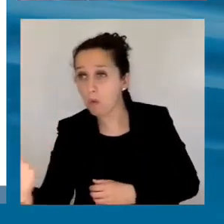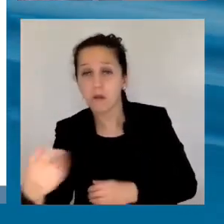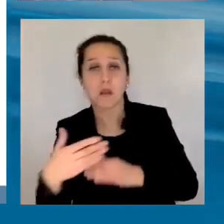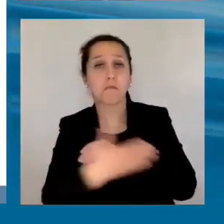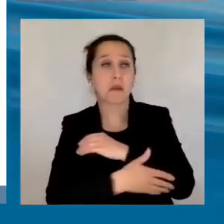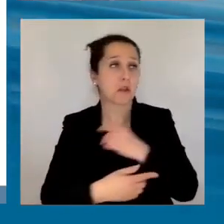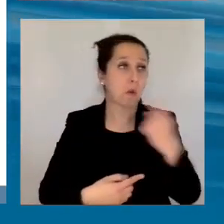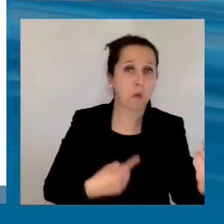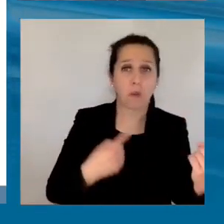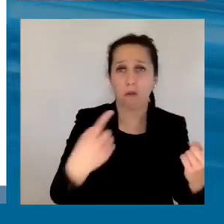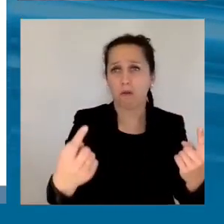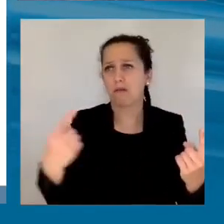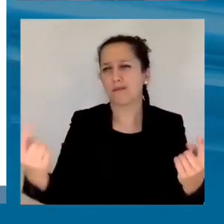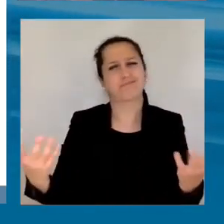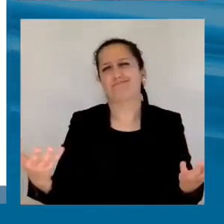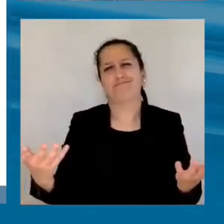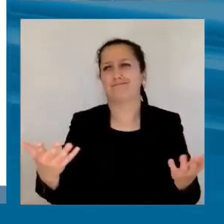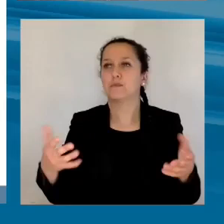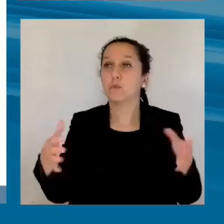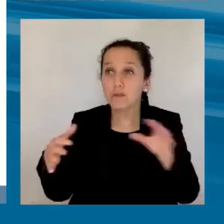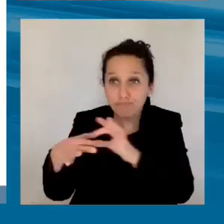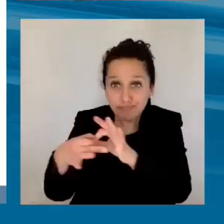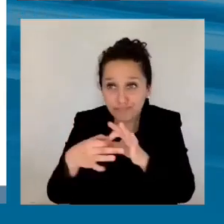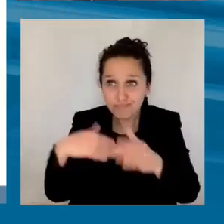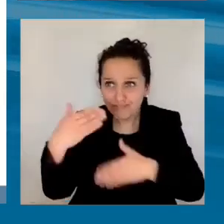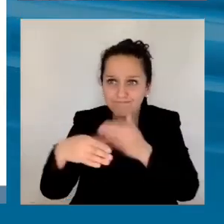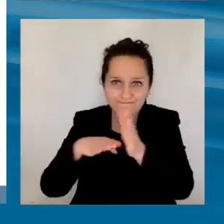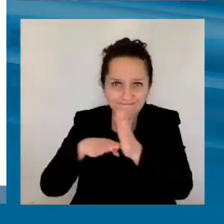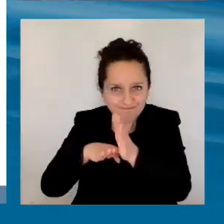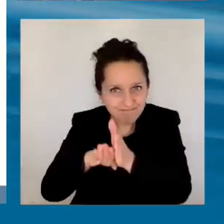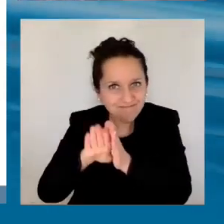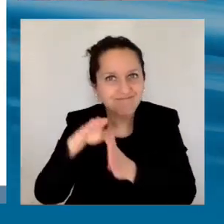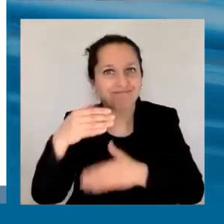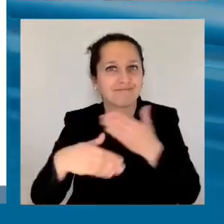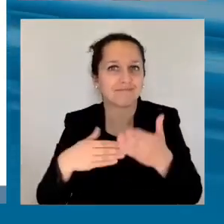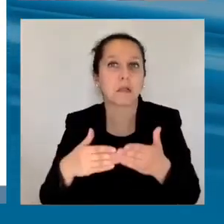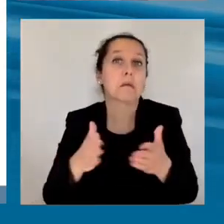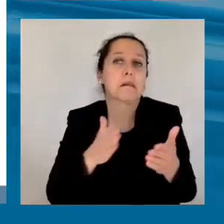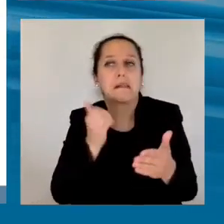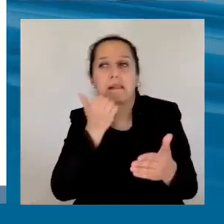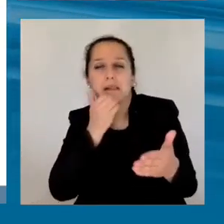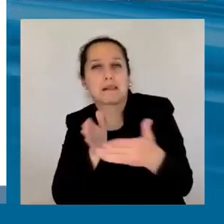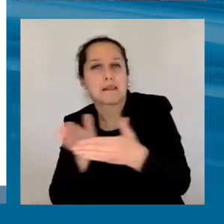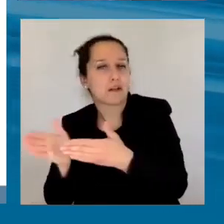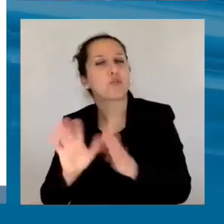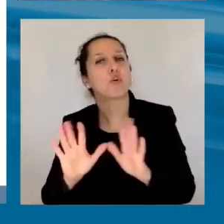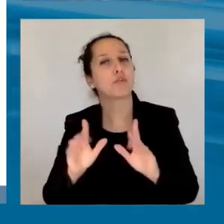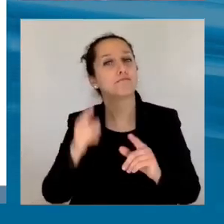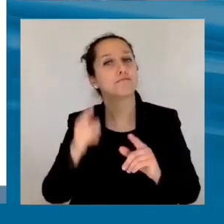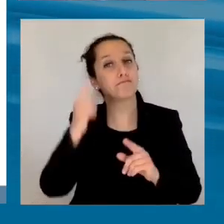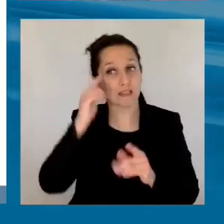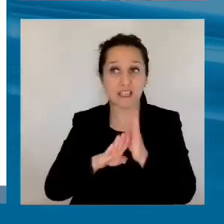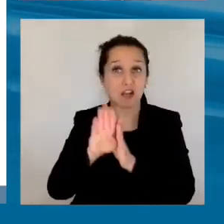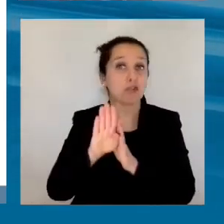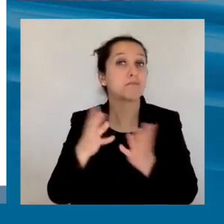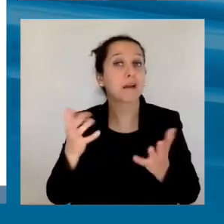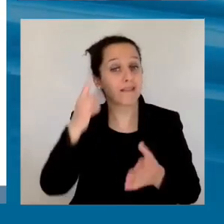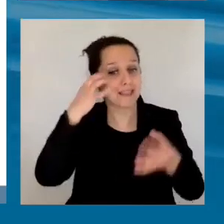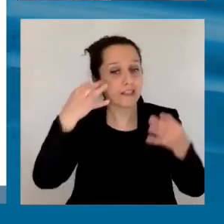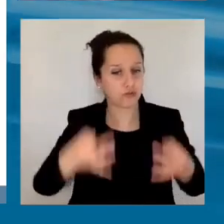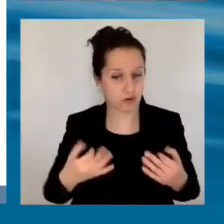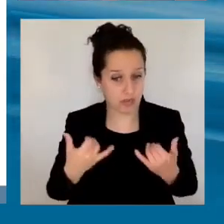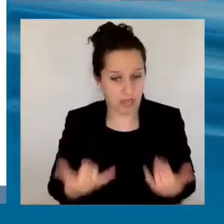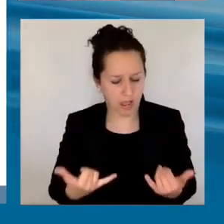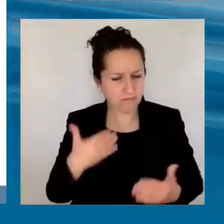¿verdad? El nivel de desarrollo es producto de las decisiones que se toman y de los esfuerzos que se hacen. Pero este también es un